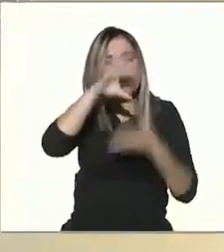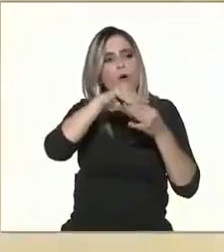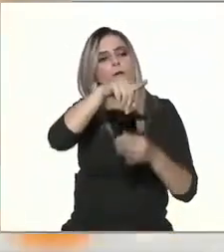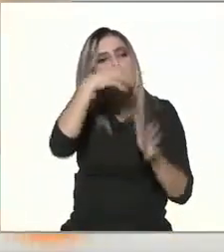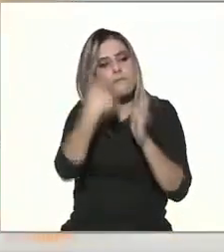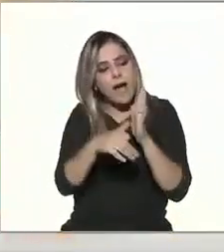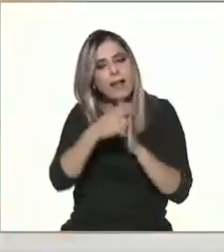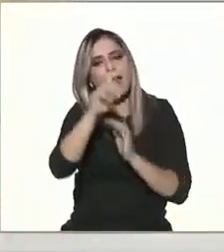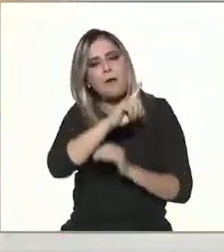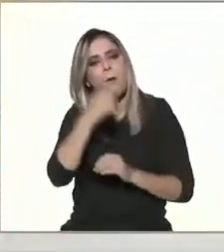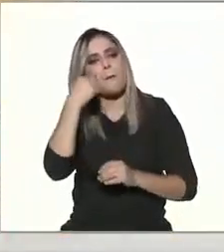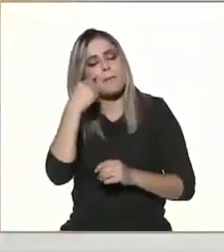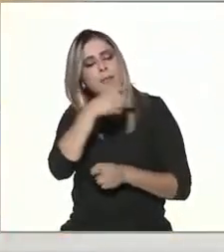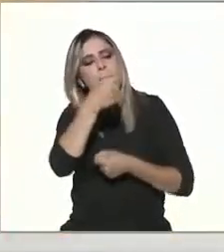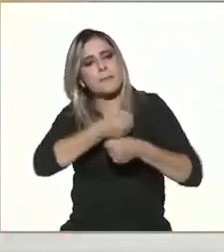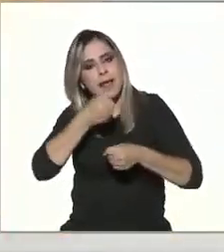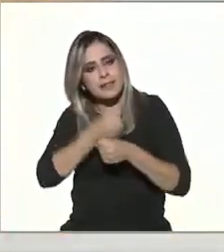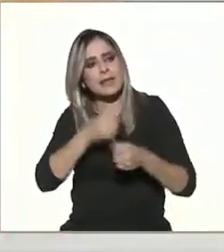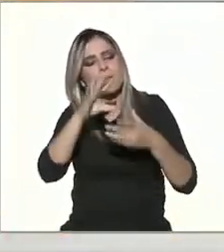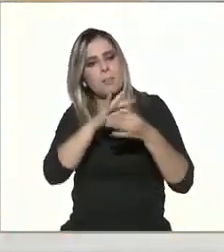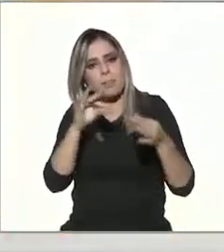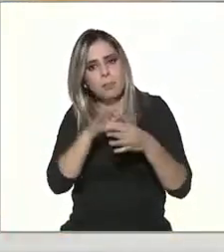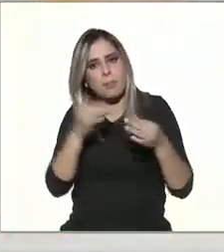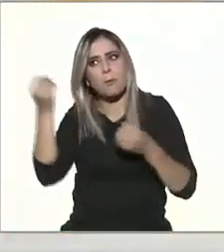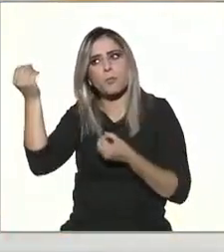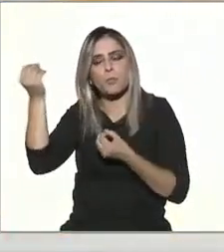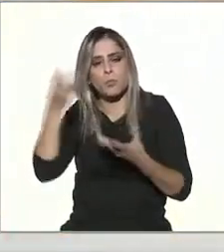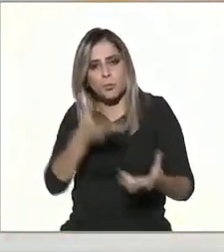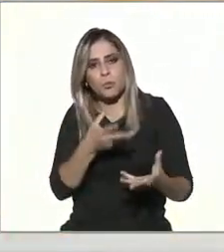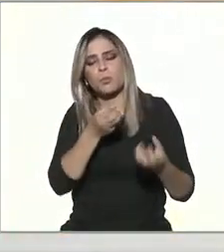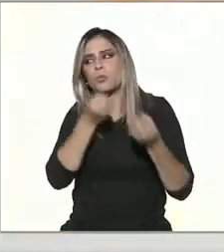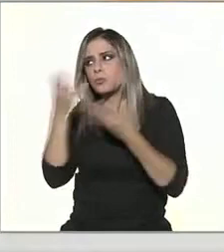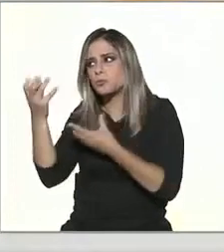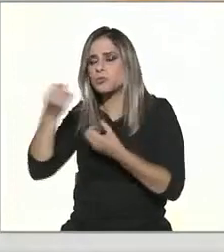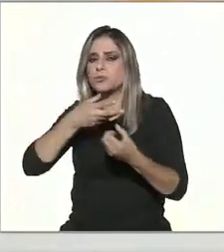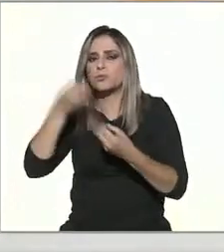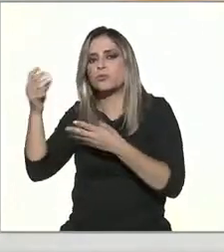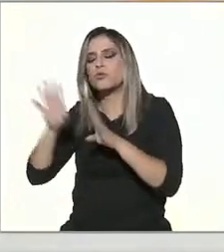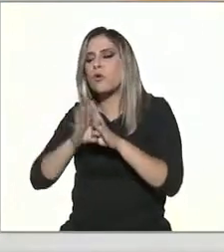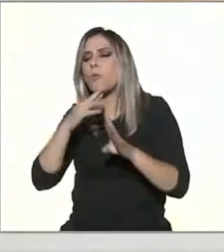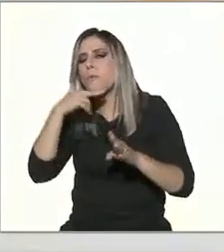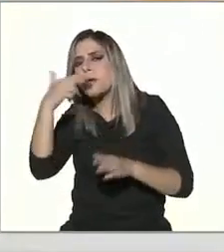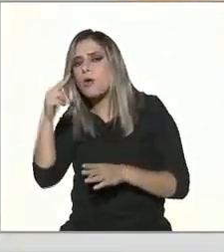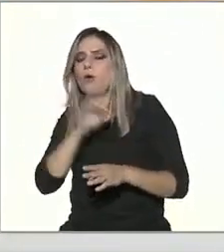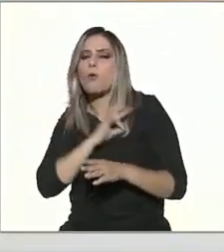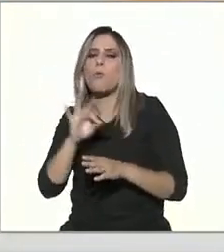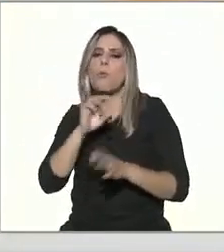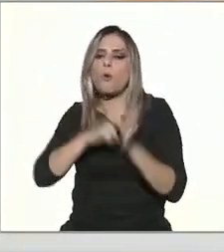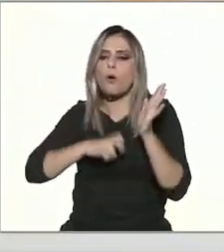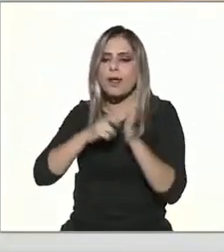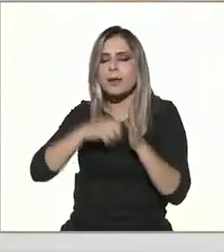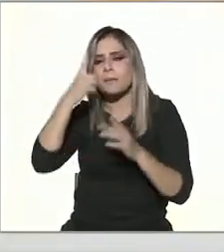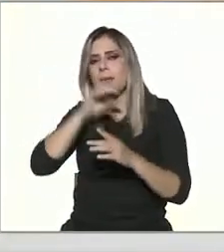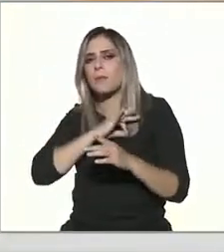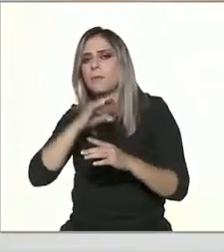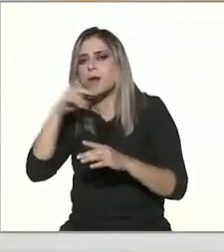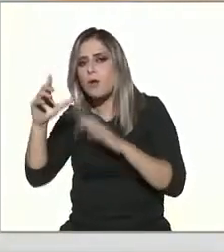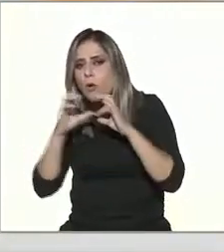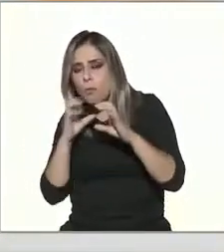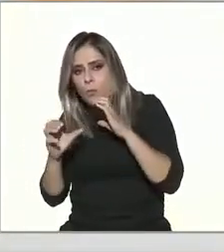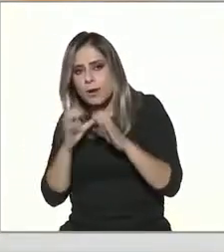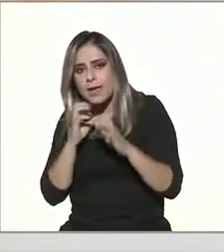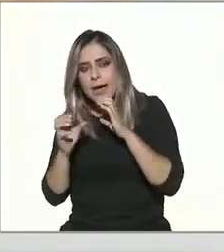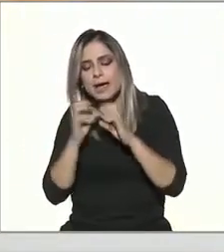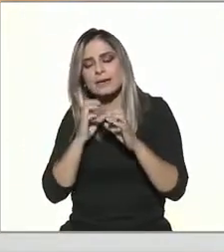quiere decir que tu subcompañero te va a decir algunos momentos en los que pudiste haber mejorado a tu comunicación o bien algunos elementos que